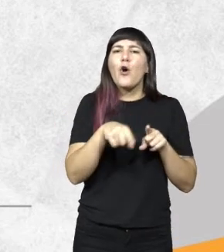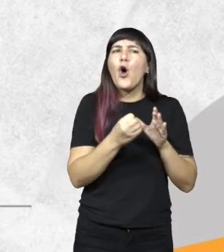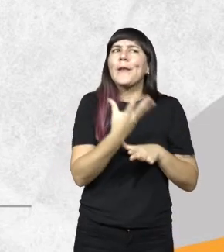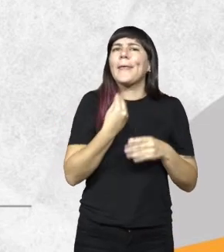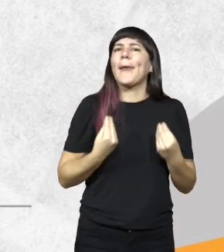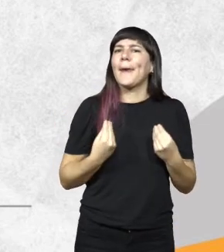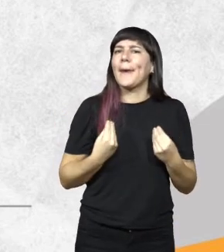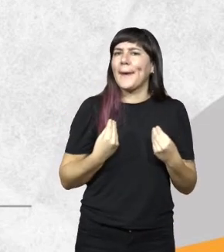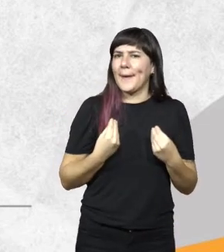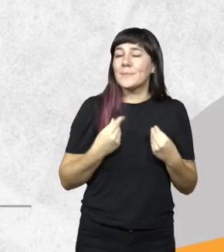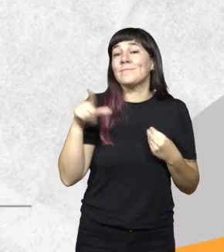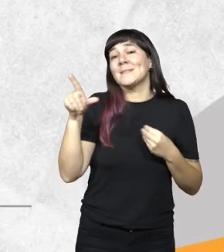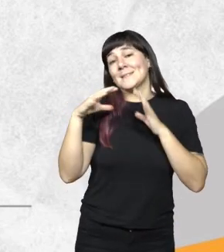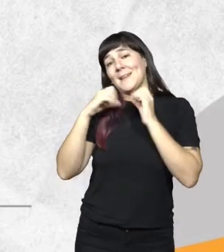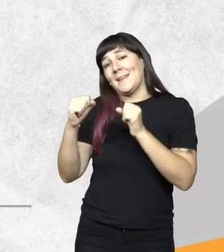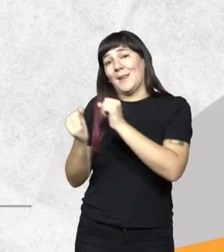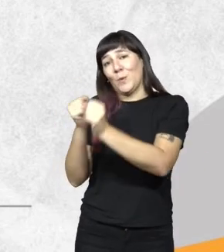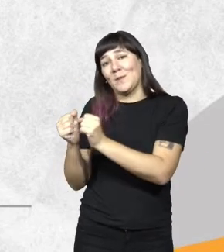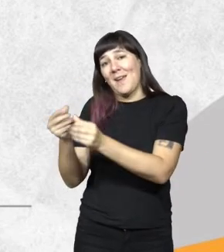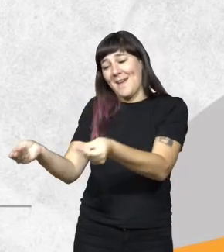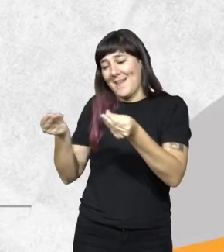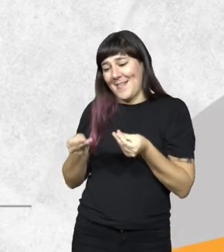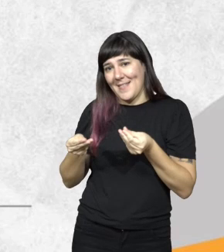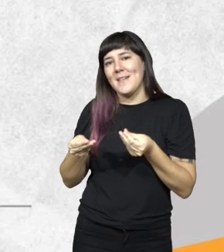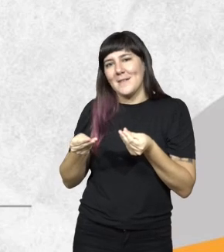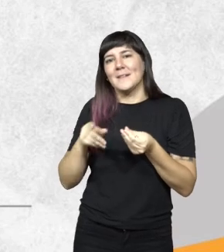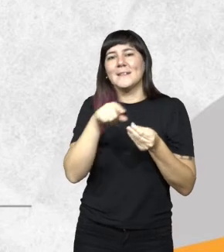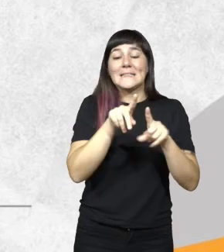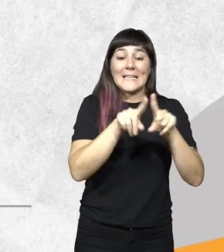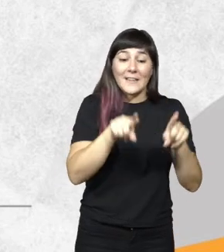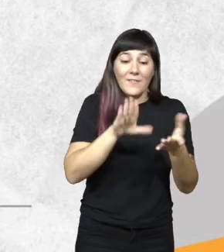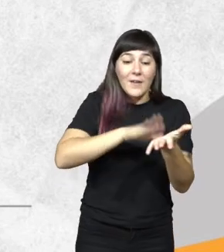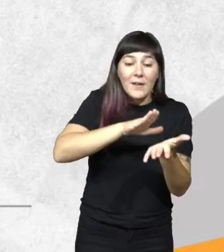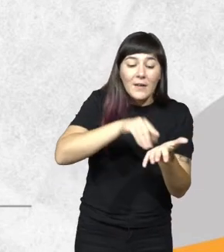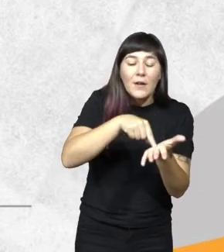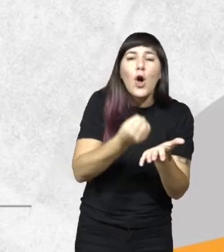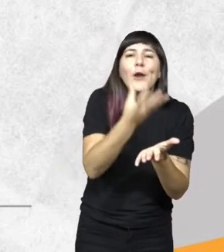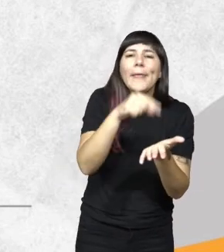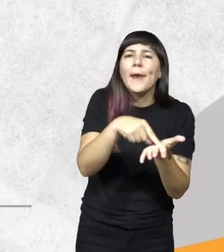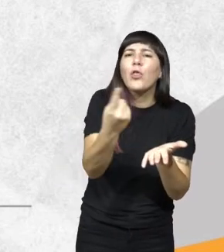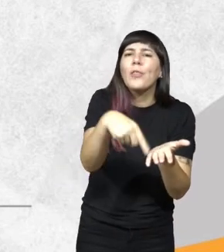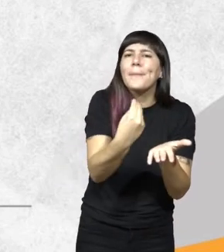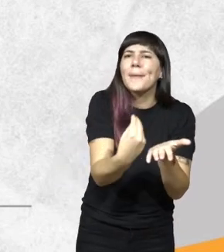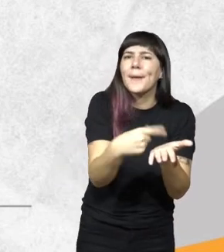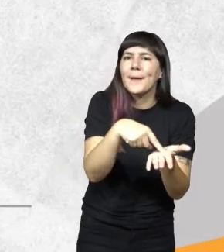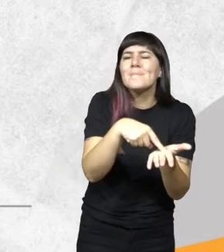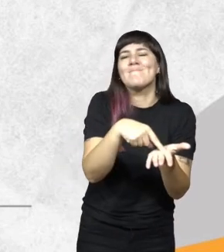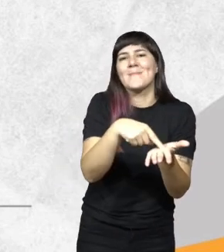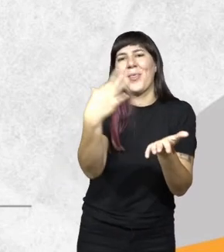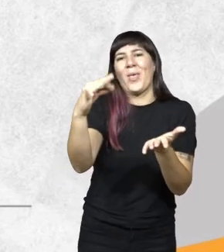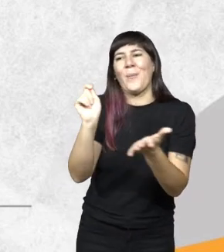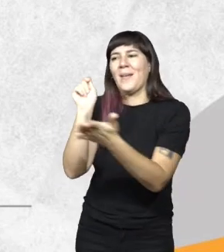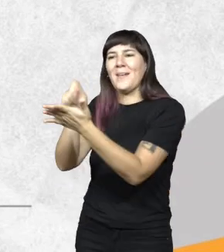da nuestra Secretaría de Industria. Por lo tanto, para certificar origen uno tiene que estar en el registro de operadores de residuos